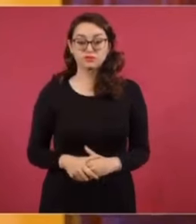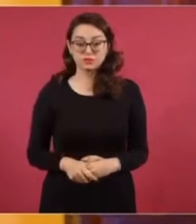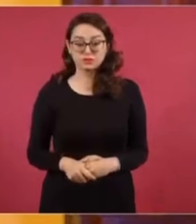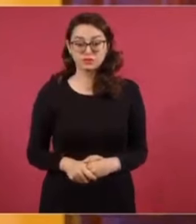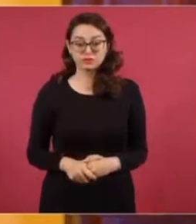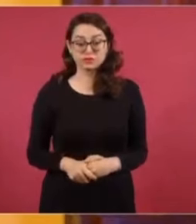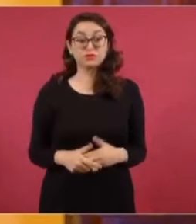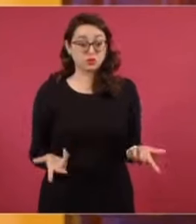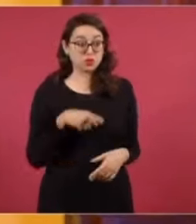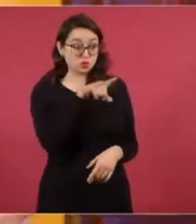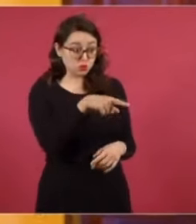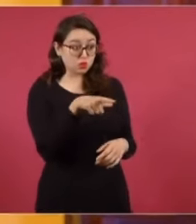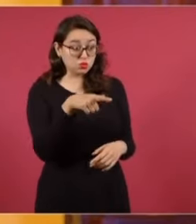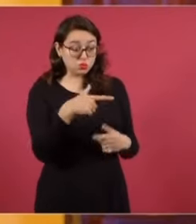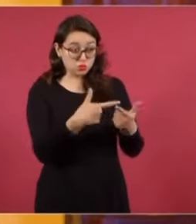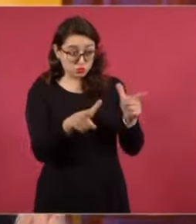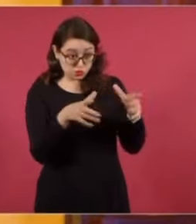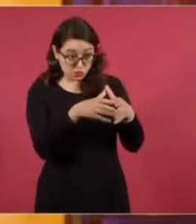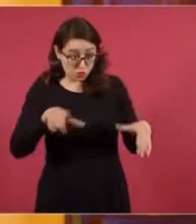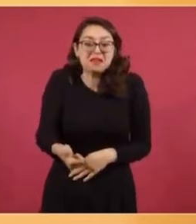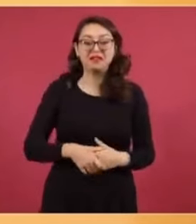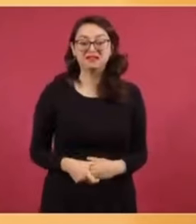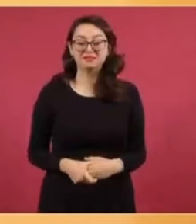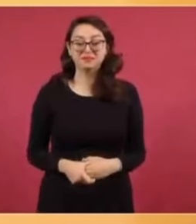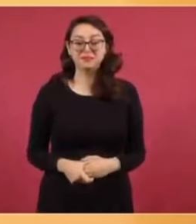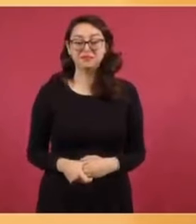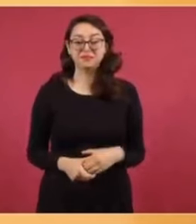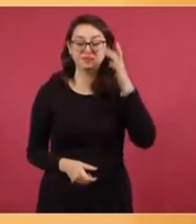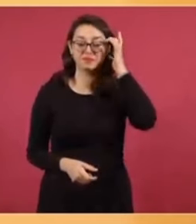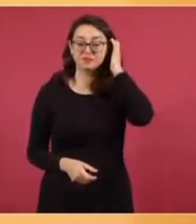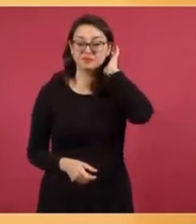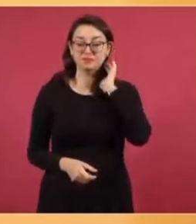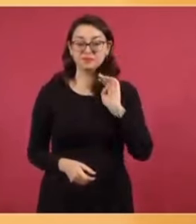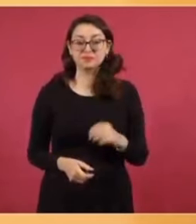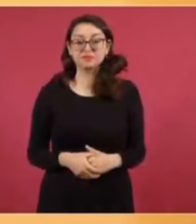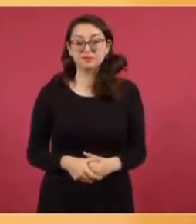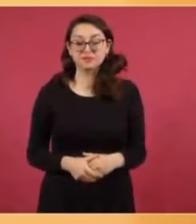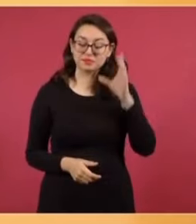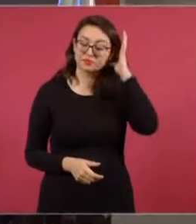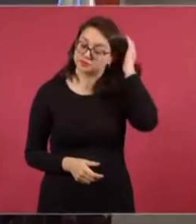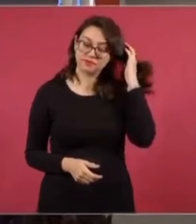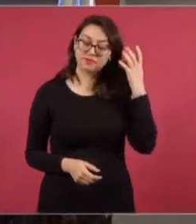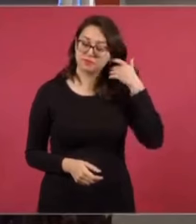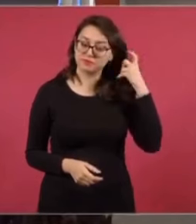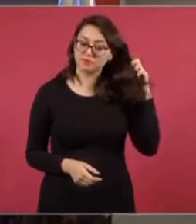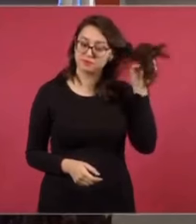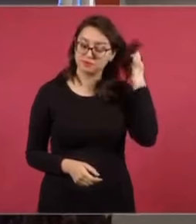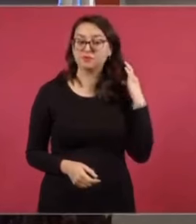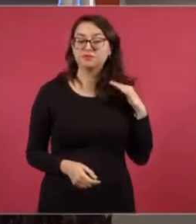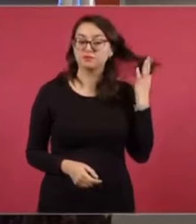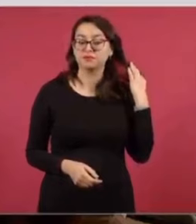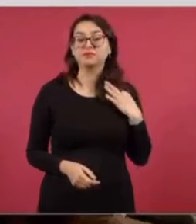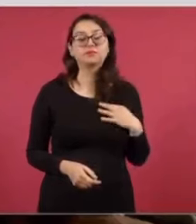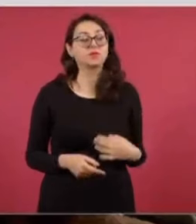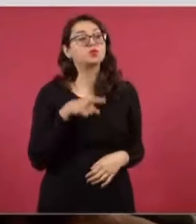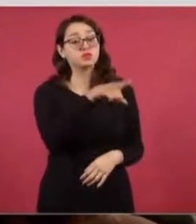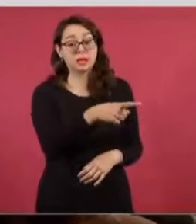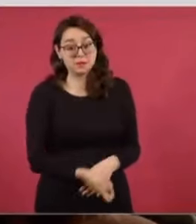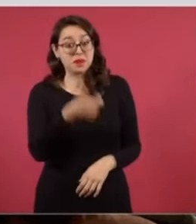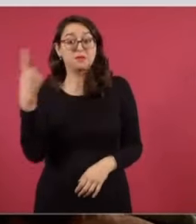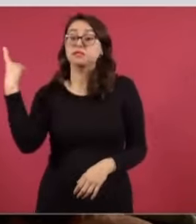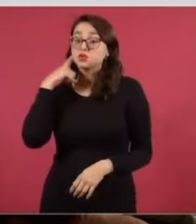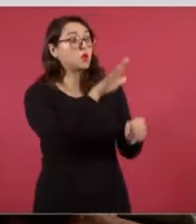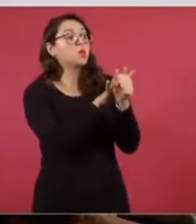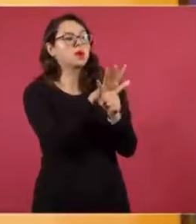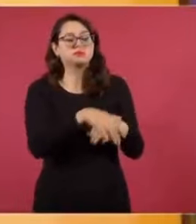sobre una investigación reciente? No, porque es falso. En caso de que sea la primera vez que escuchan de esto, ¿qué opinión les merece? Nada de que ustedes son